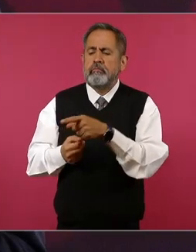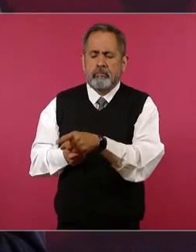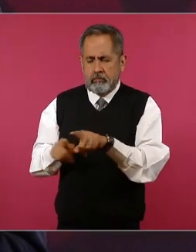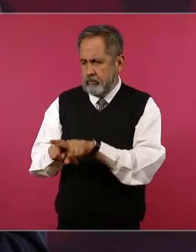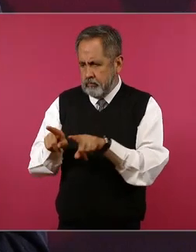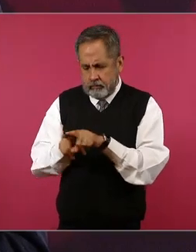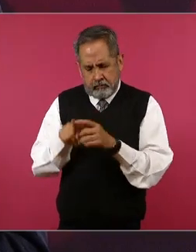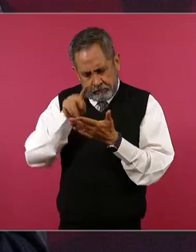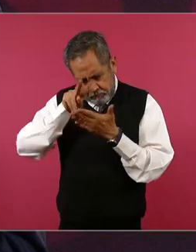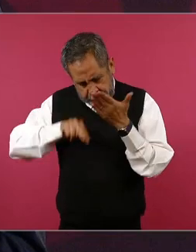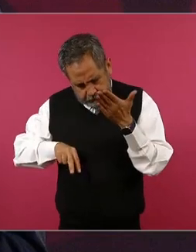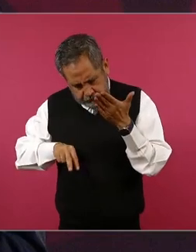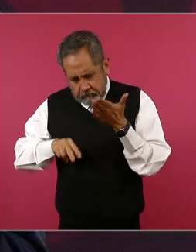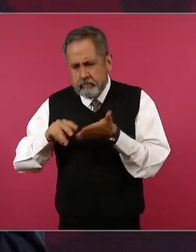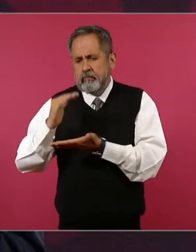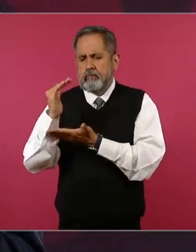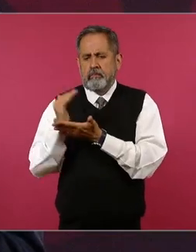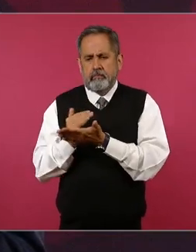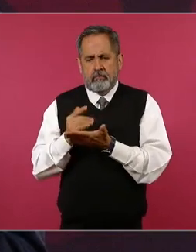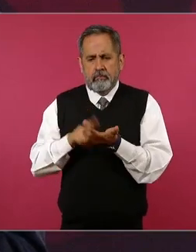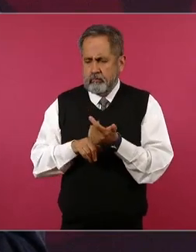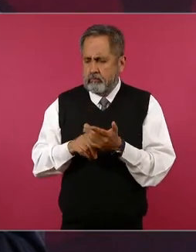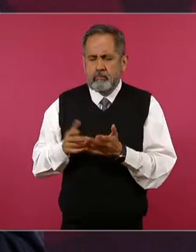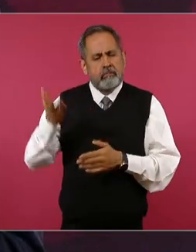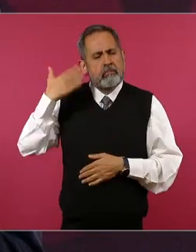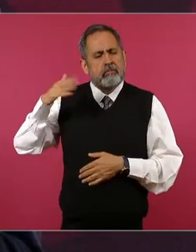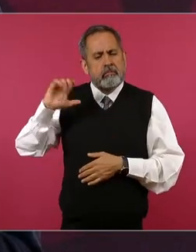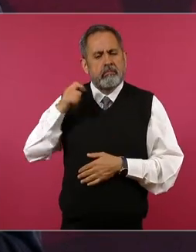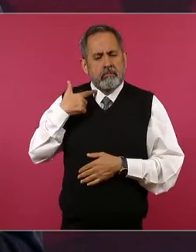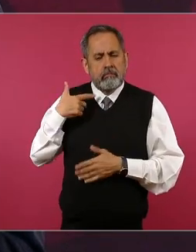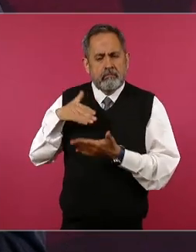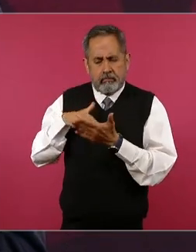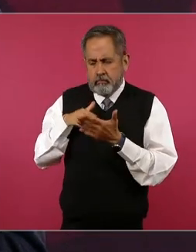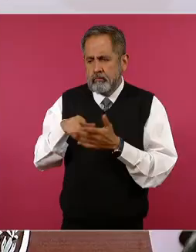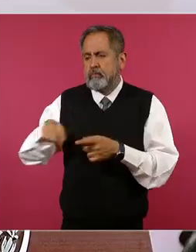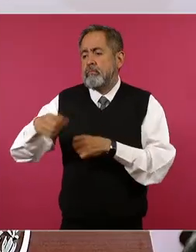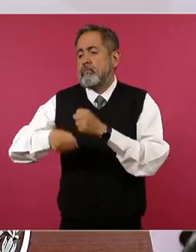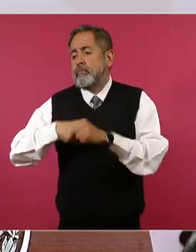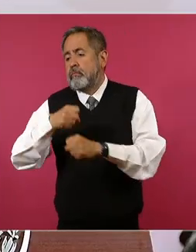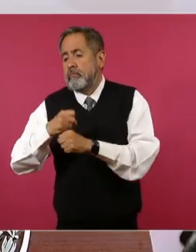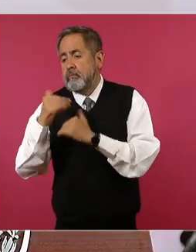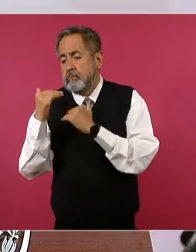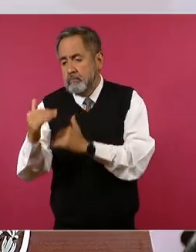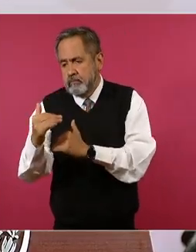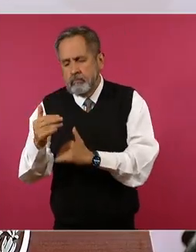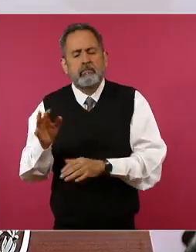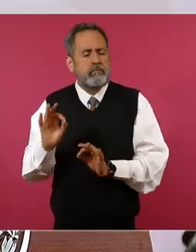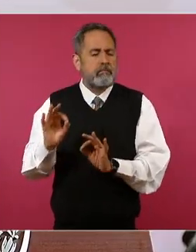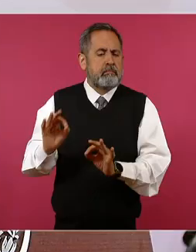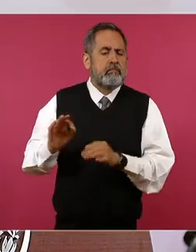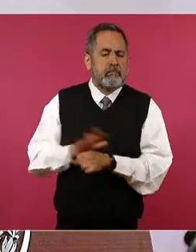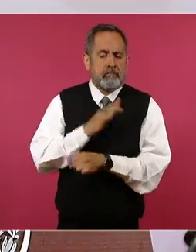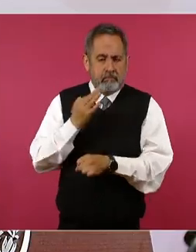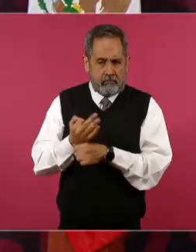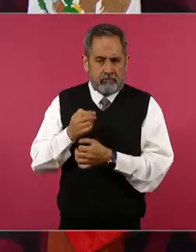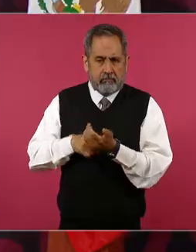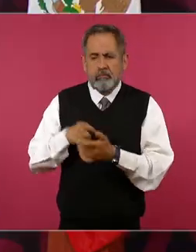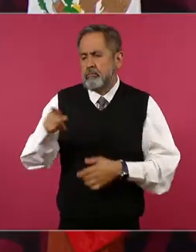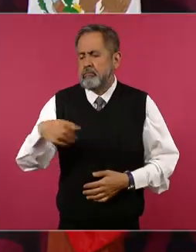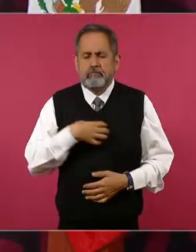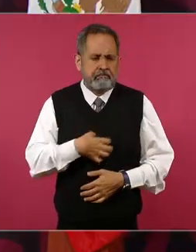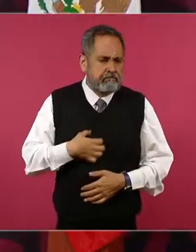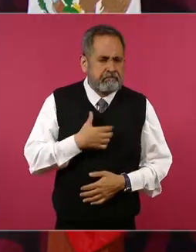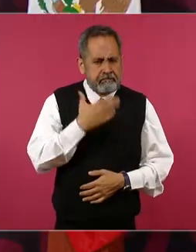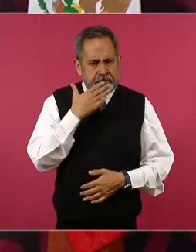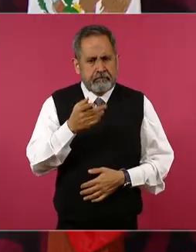redujo como estaba la edad de jubilación y están ellos muy contentos